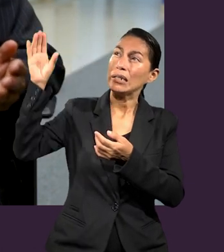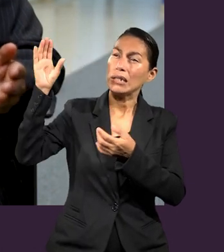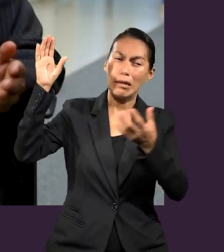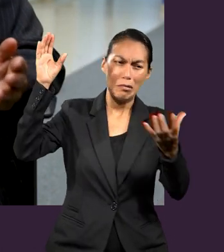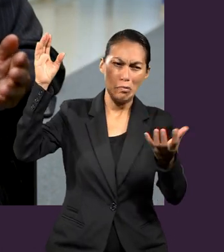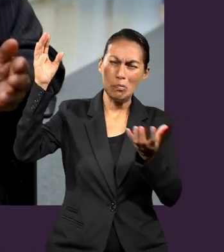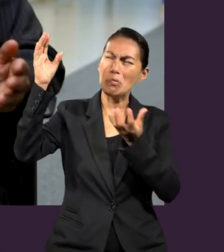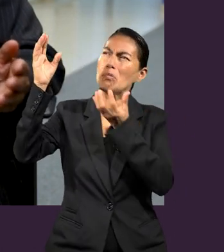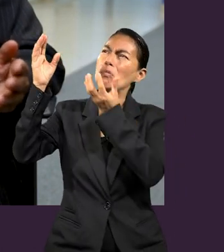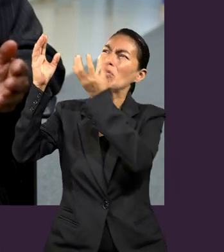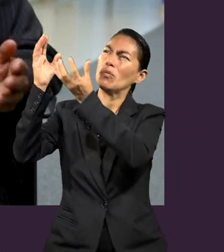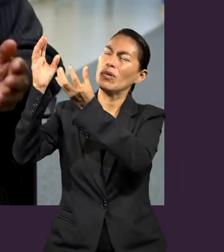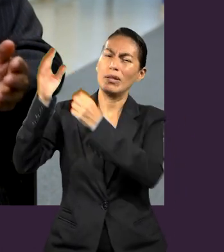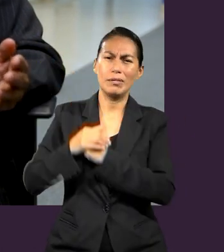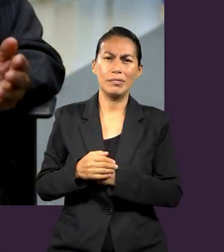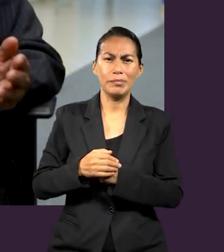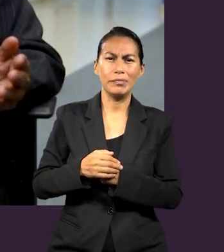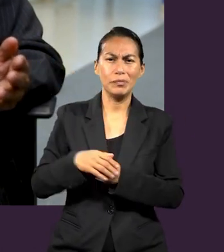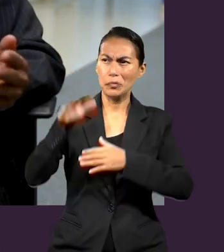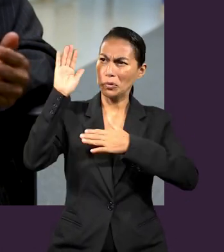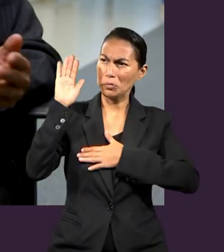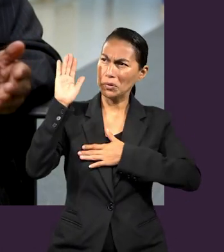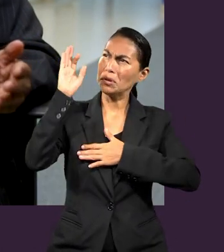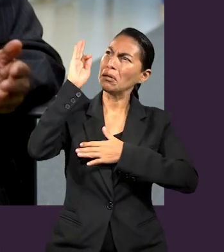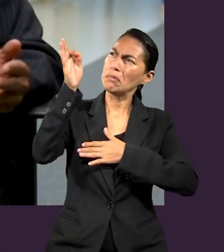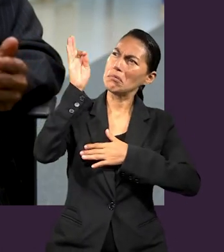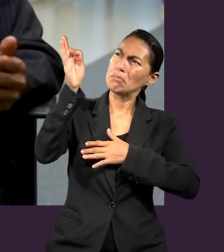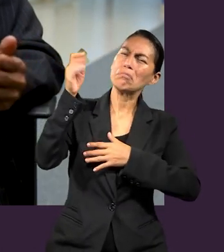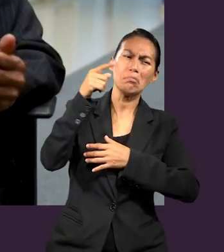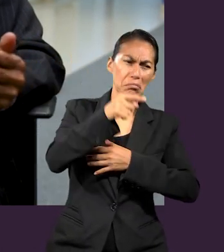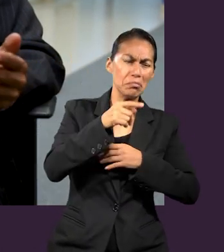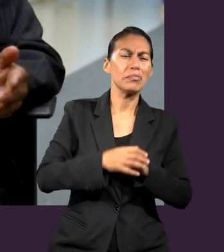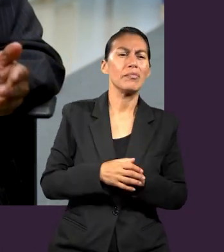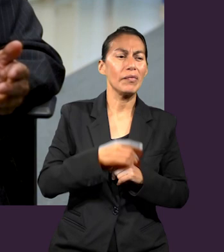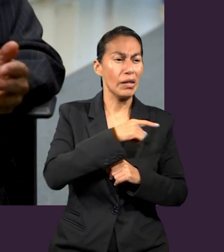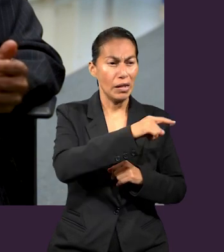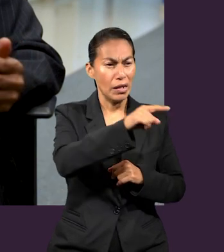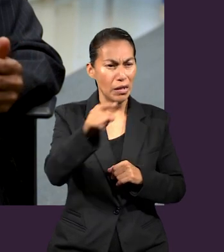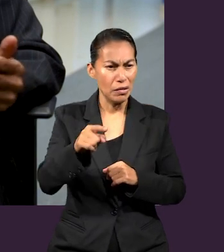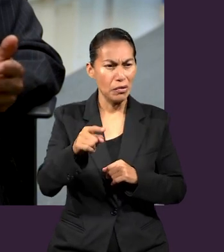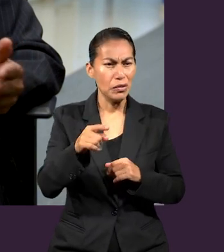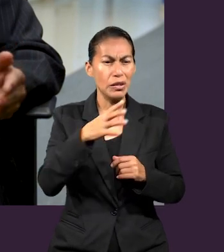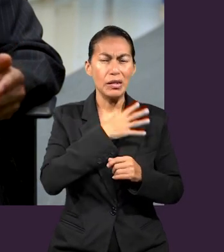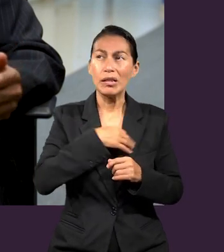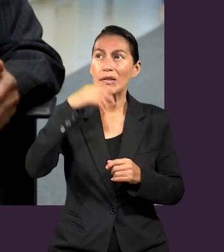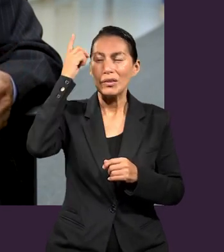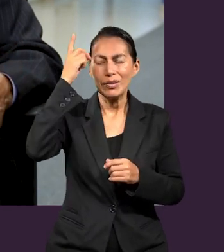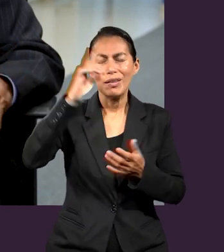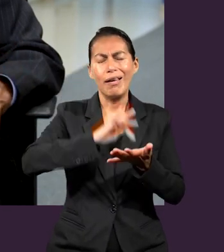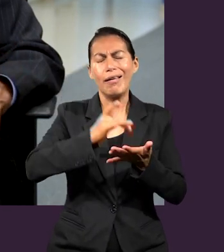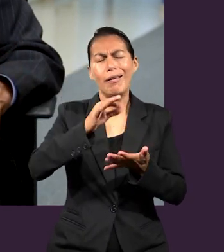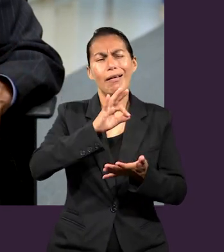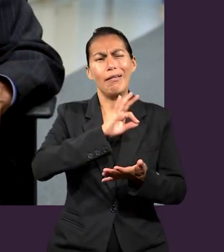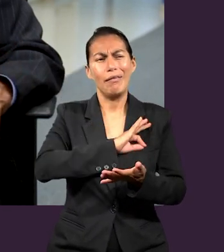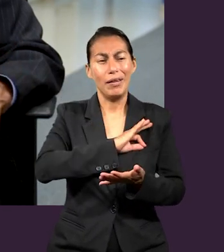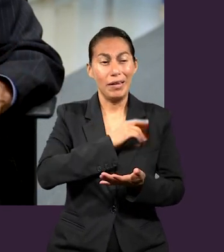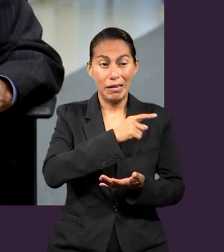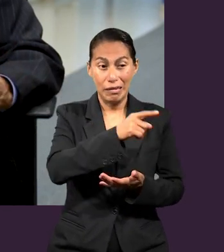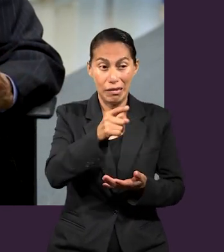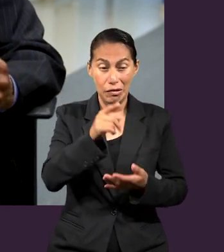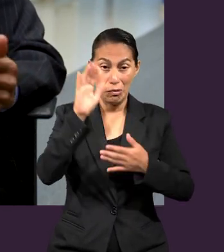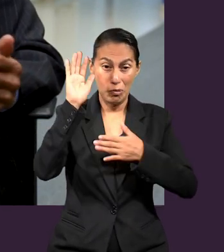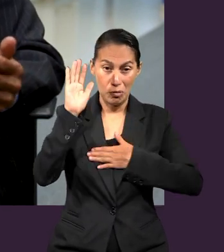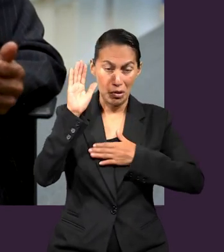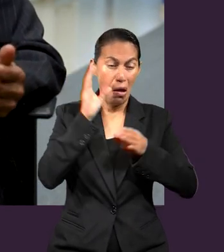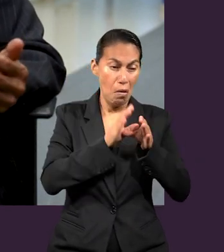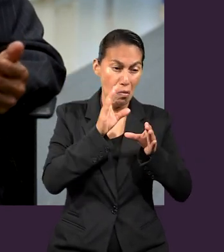mediante Cristo, son herederos y coherederos de las promesas dadas a los judíos. Es decir,